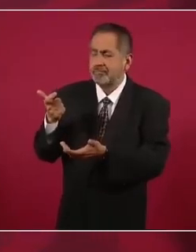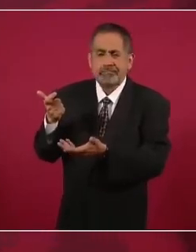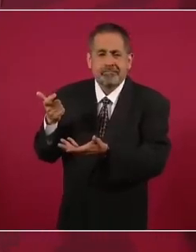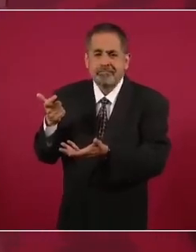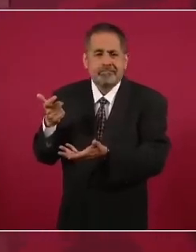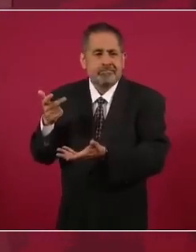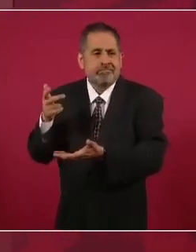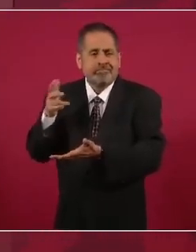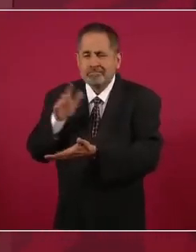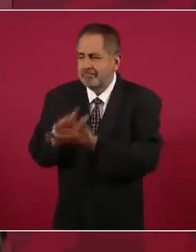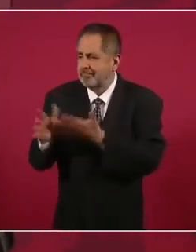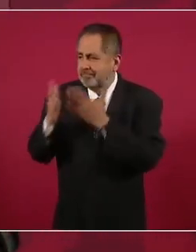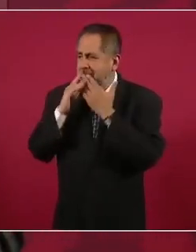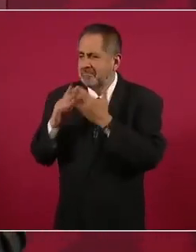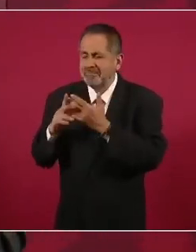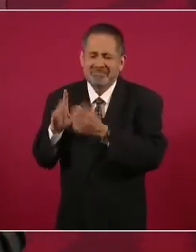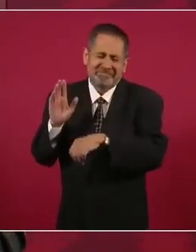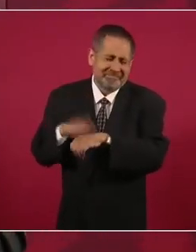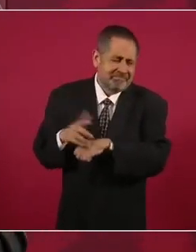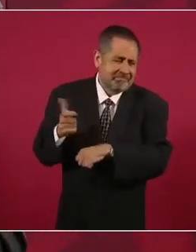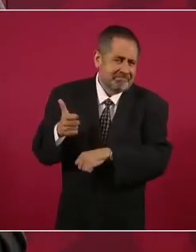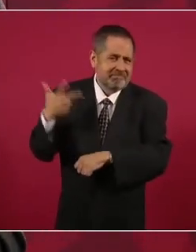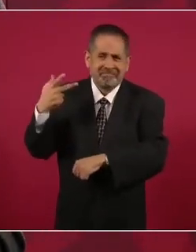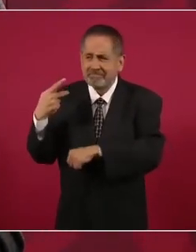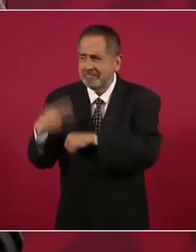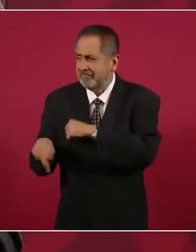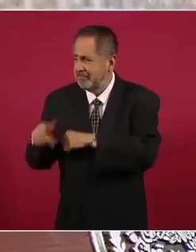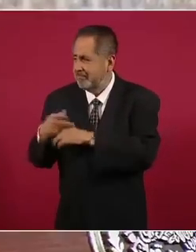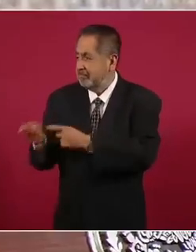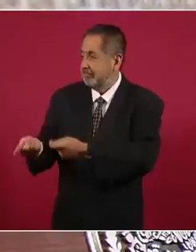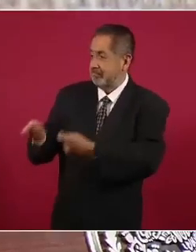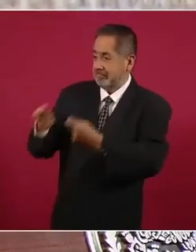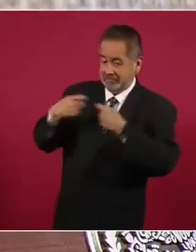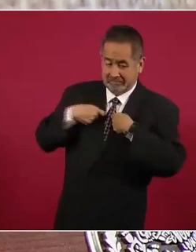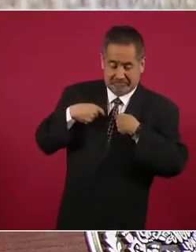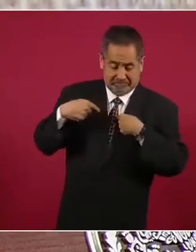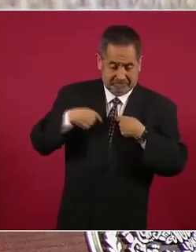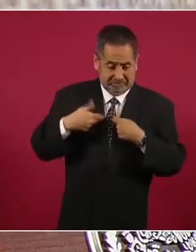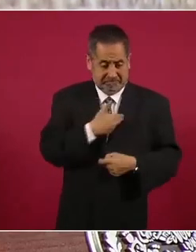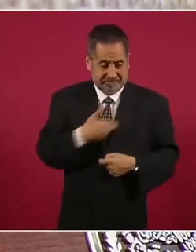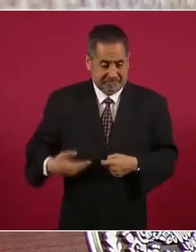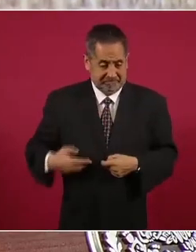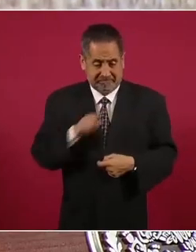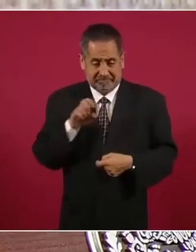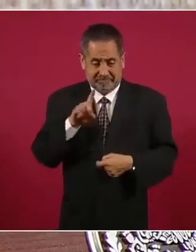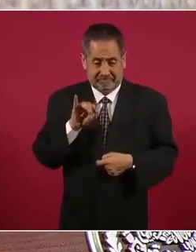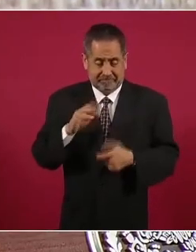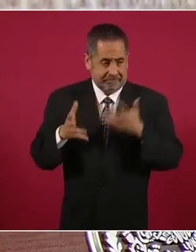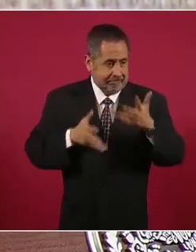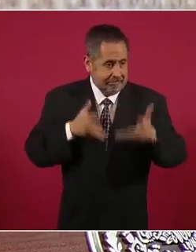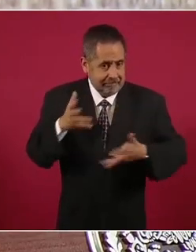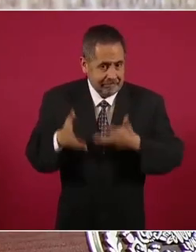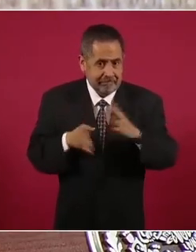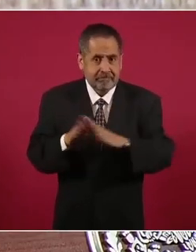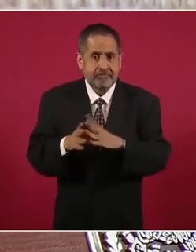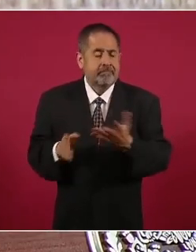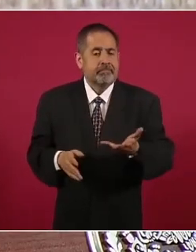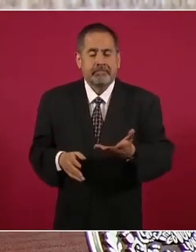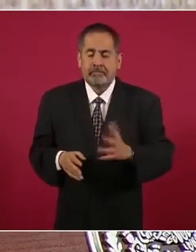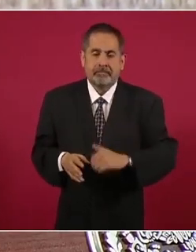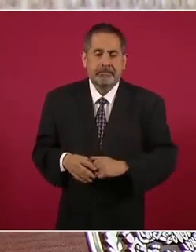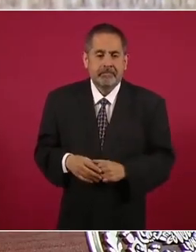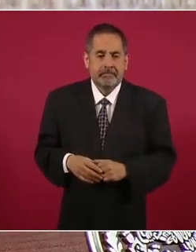alfileres y para defenderse